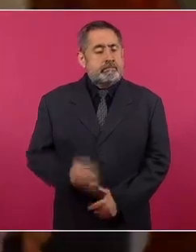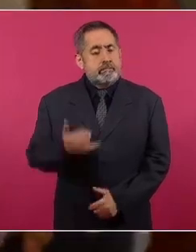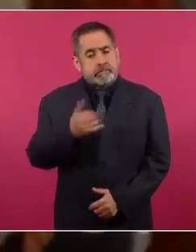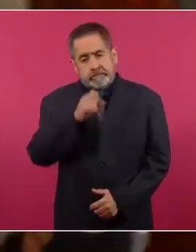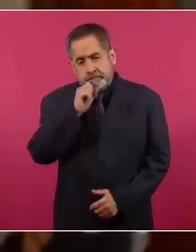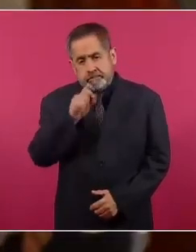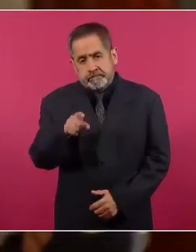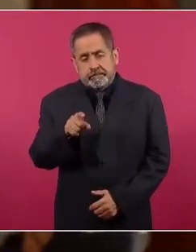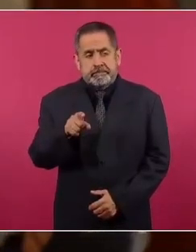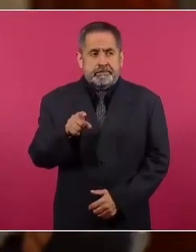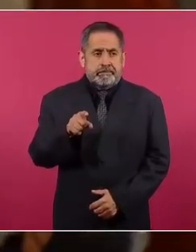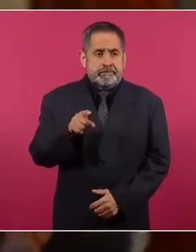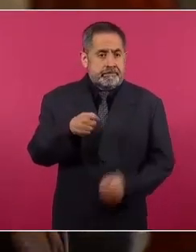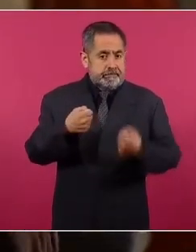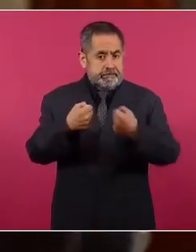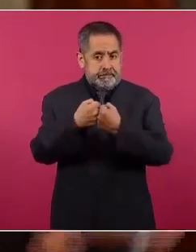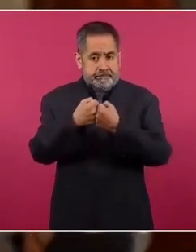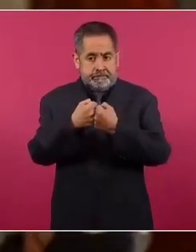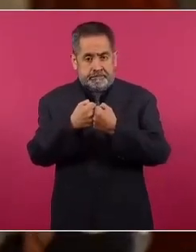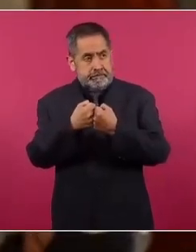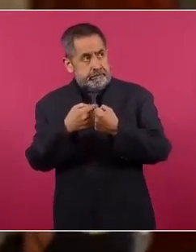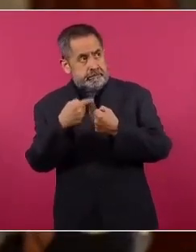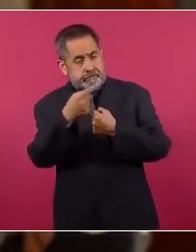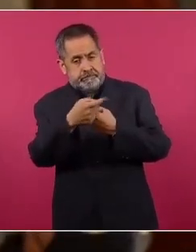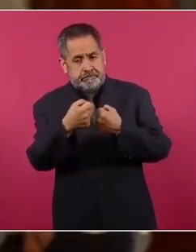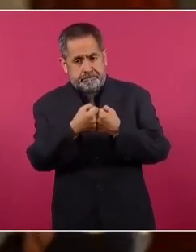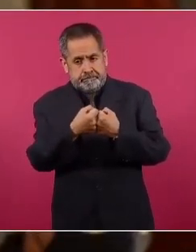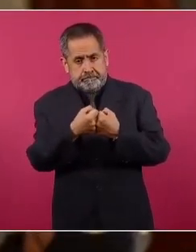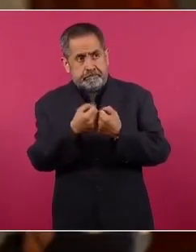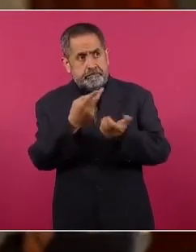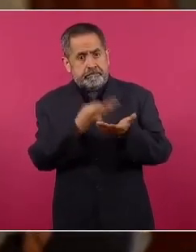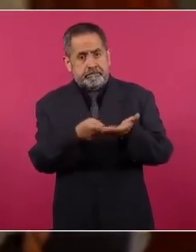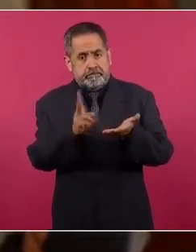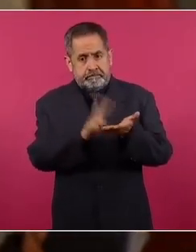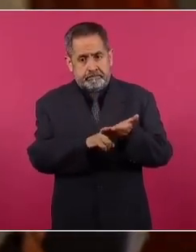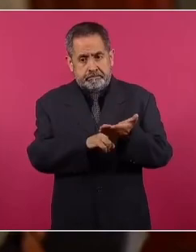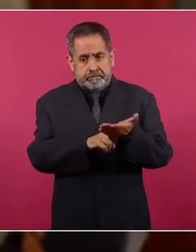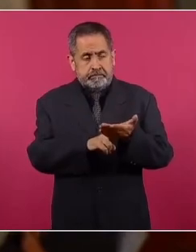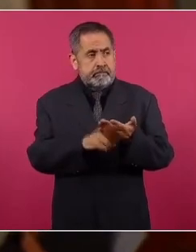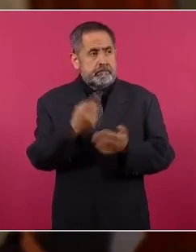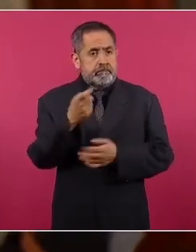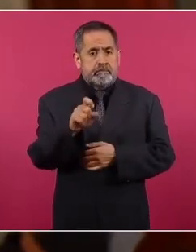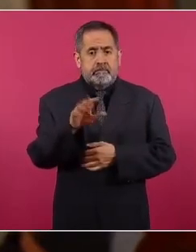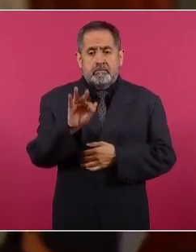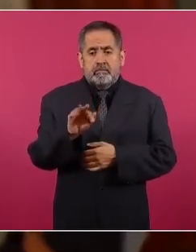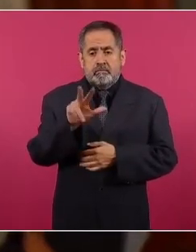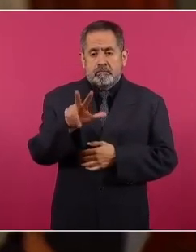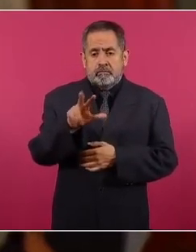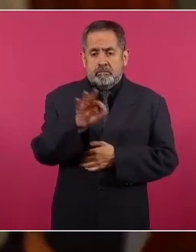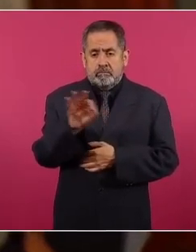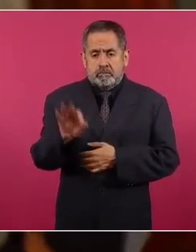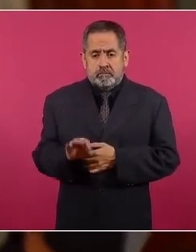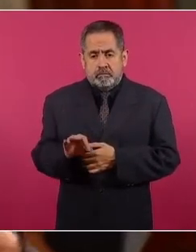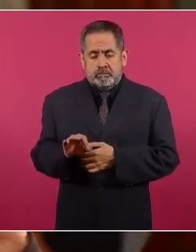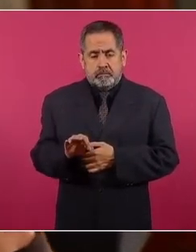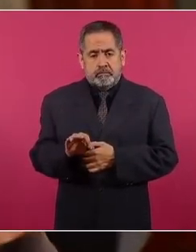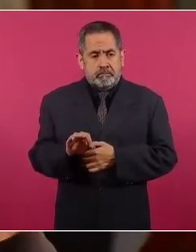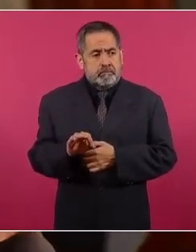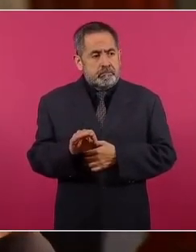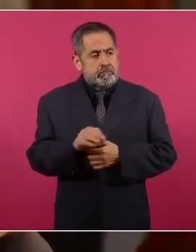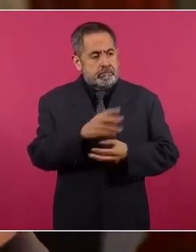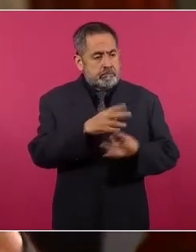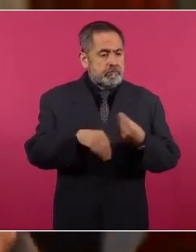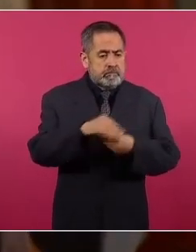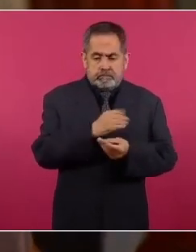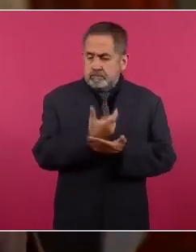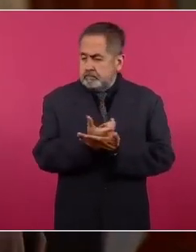la frontera, que es el doble, es en un 148 por ciento se ha recuperado el